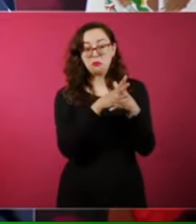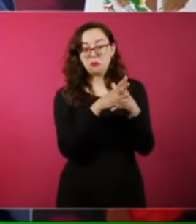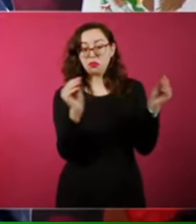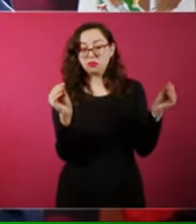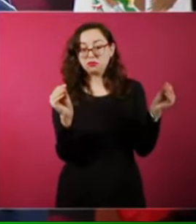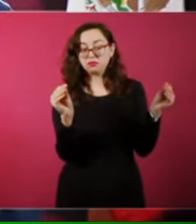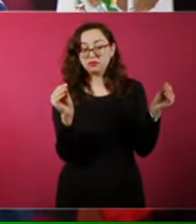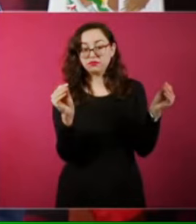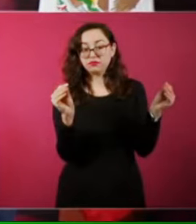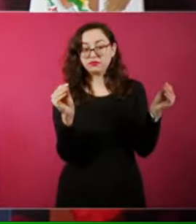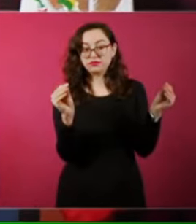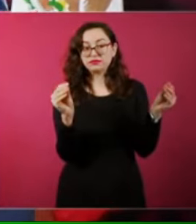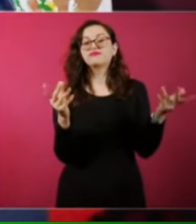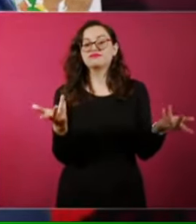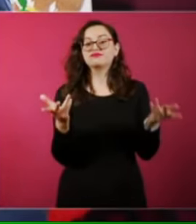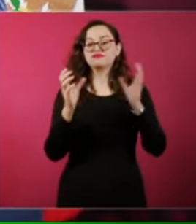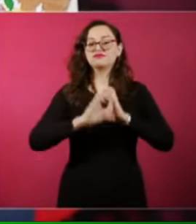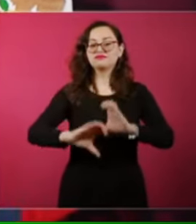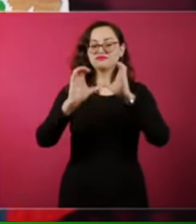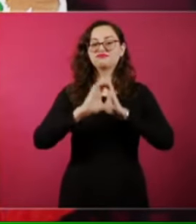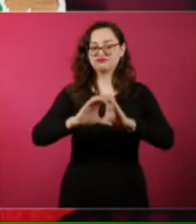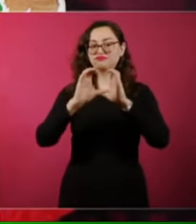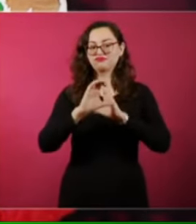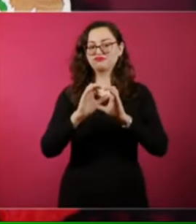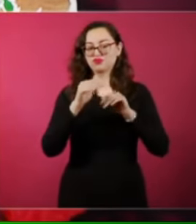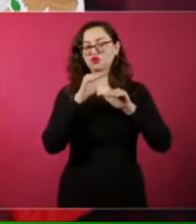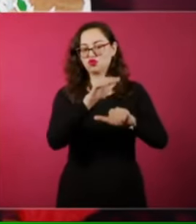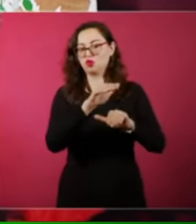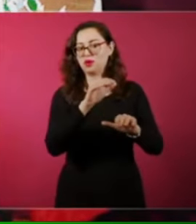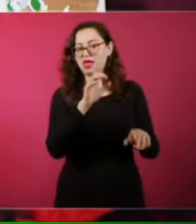Hay hasta corridos todavía de él.